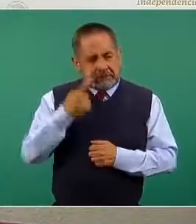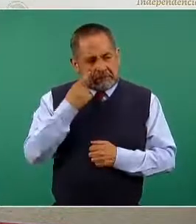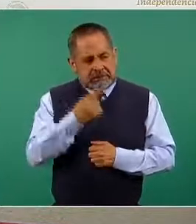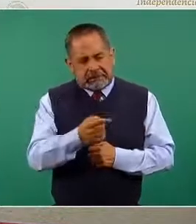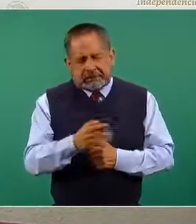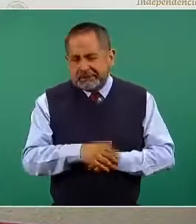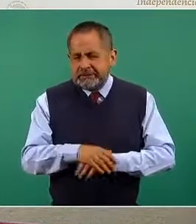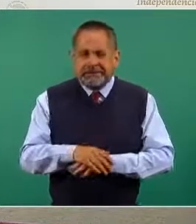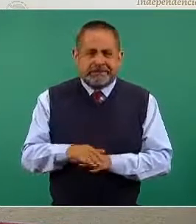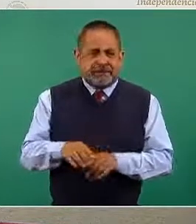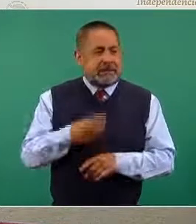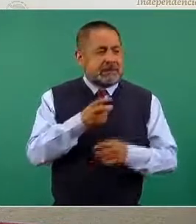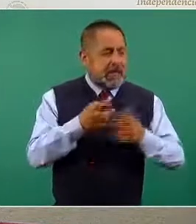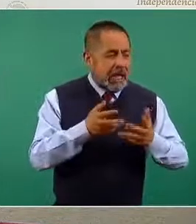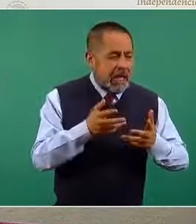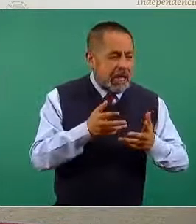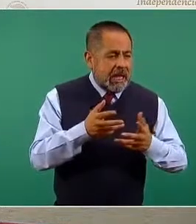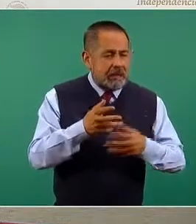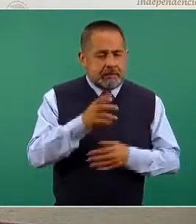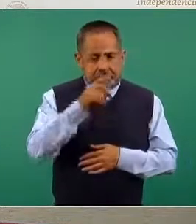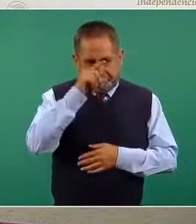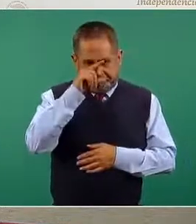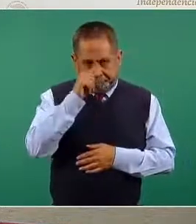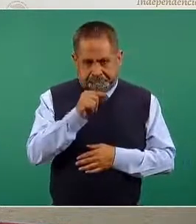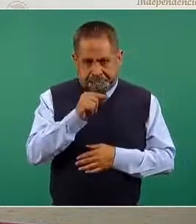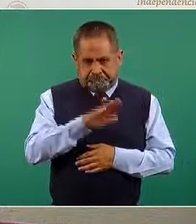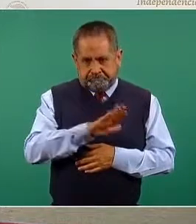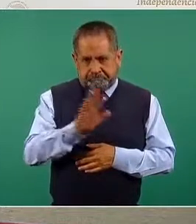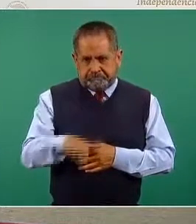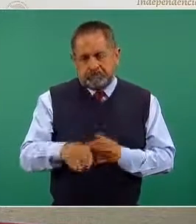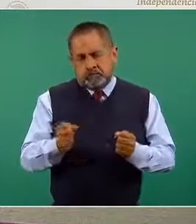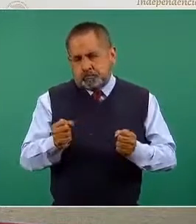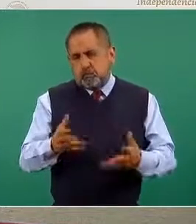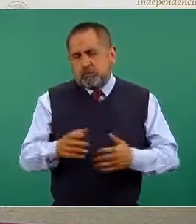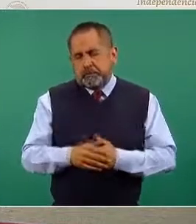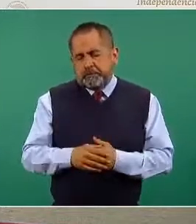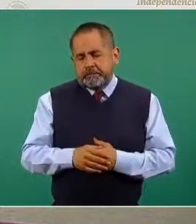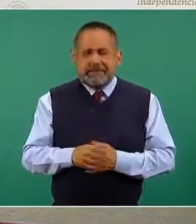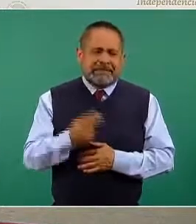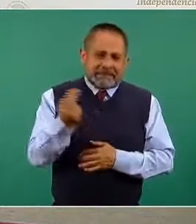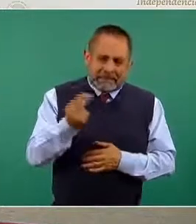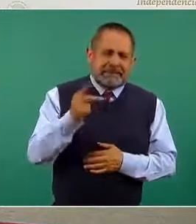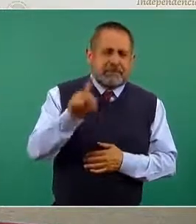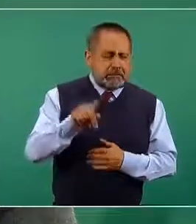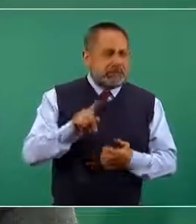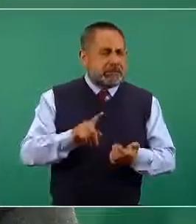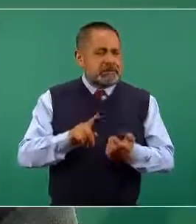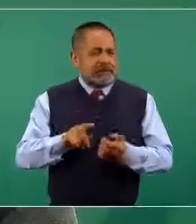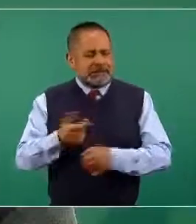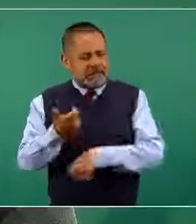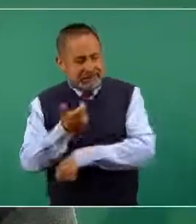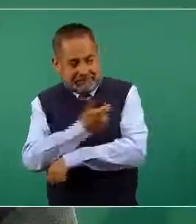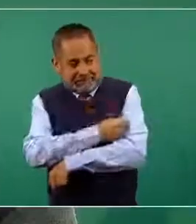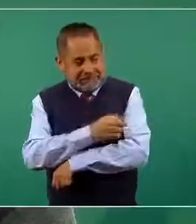que es el último resultado de la enfermedad y lo que requerimos es ser vacunados para ser